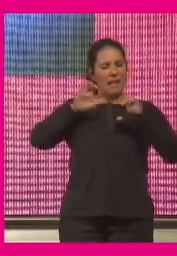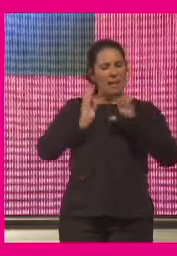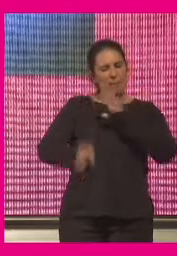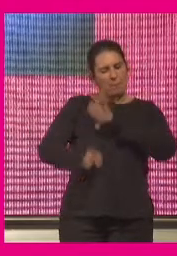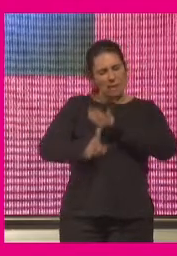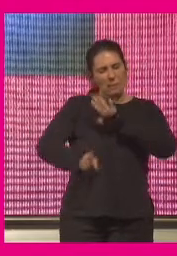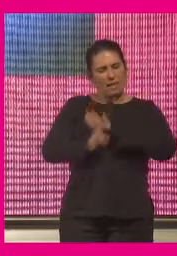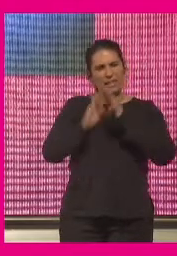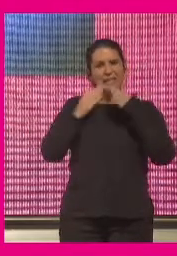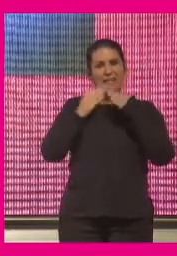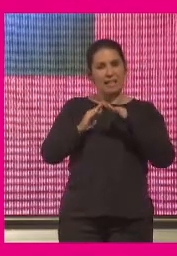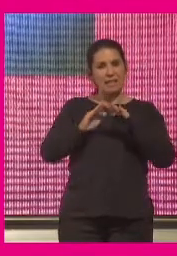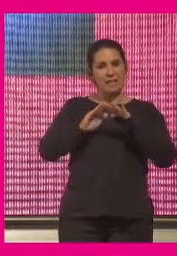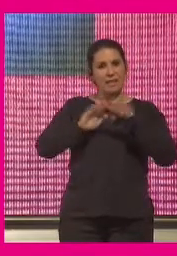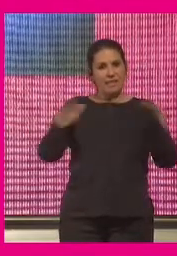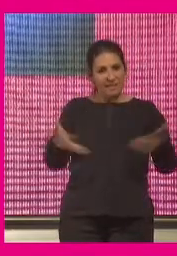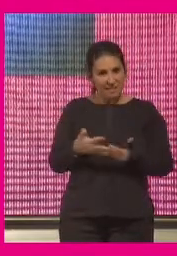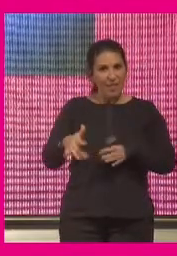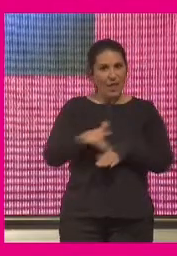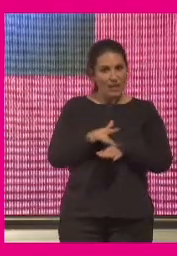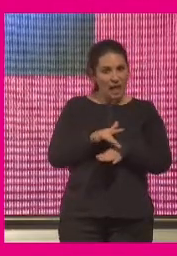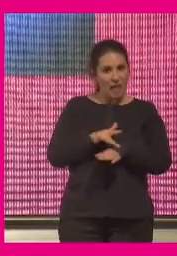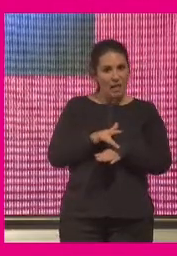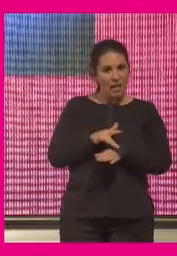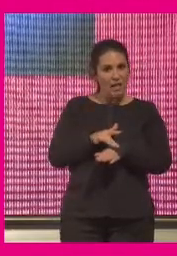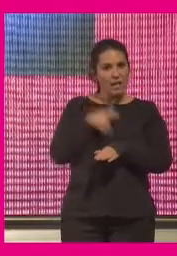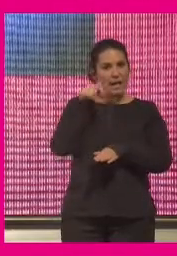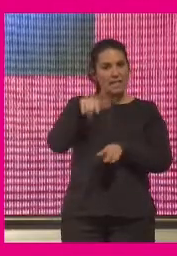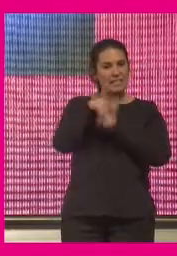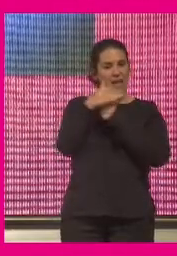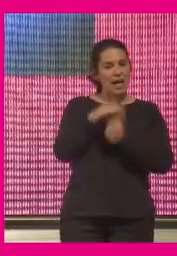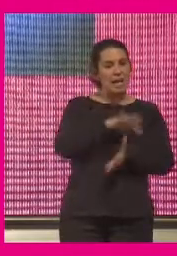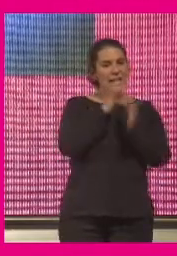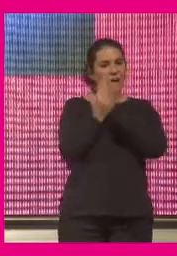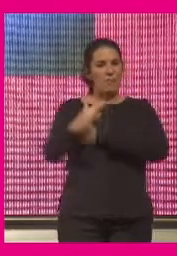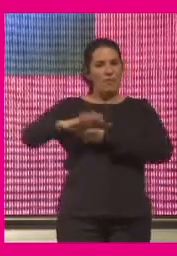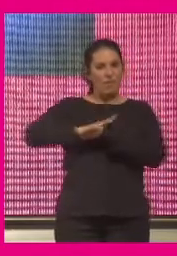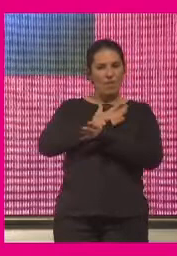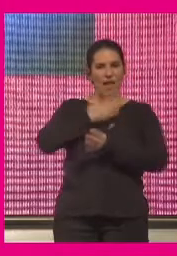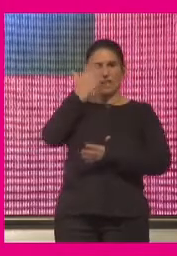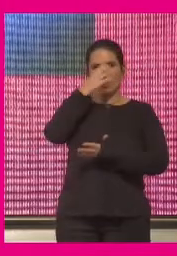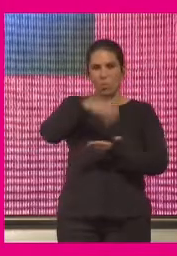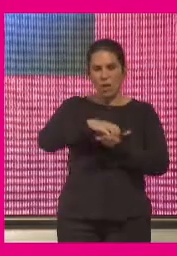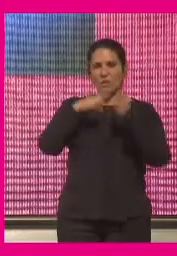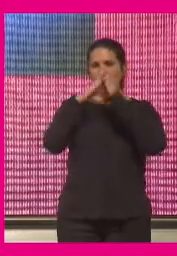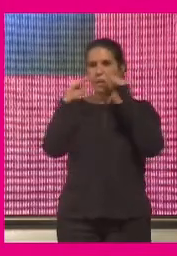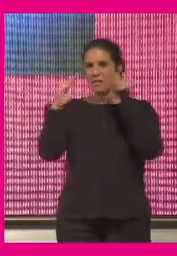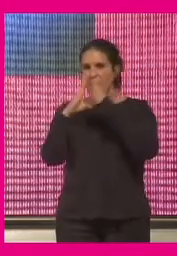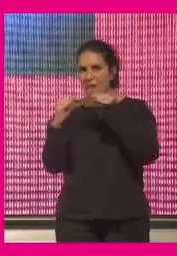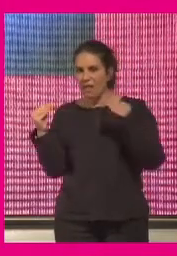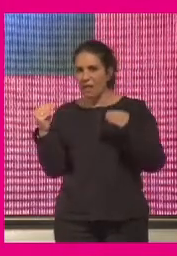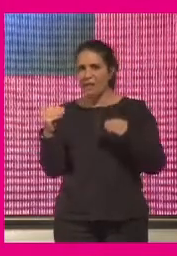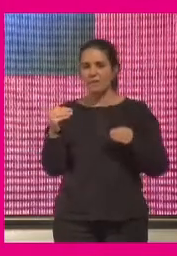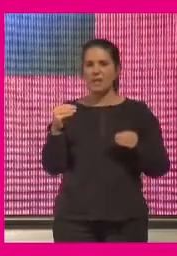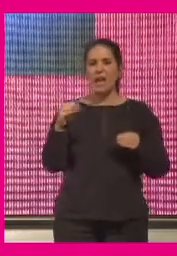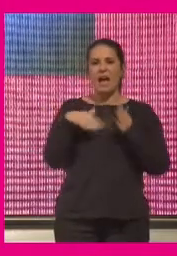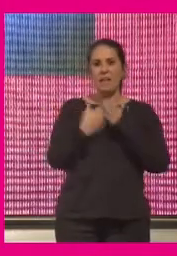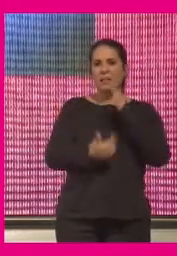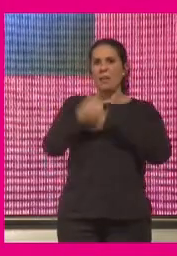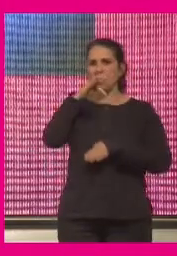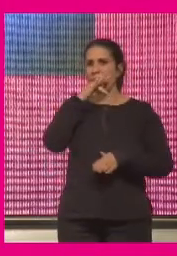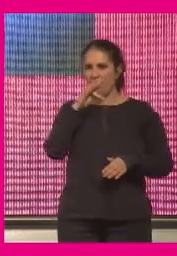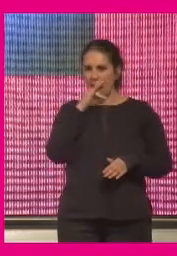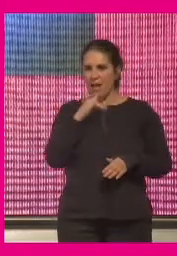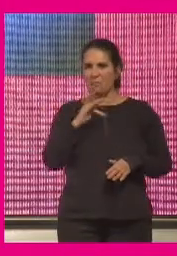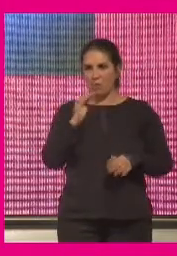permanente a través de lo digital? ¿cómo va a cambiar todo eso nuestras escuelas nuestras universidades pero más allá de eso si vivimos en una